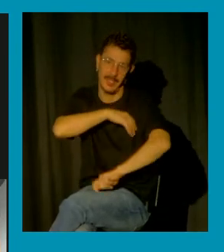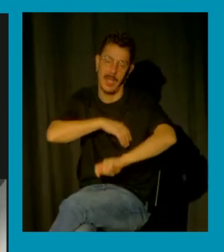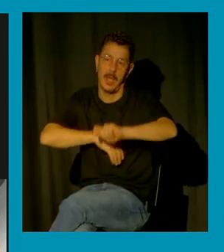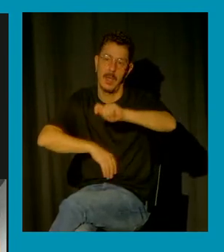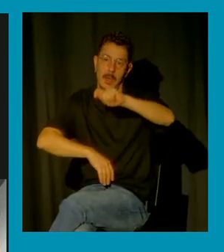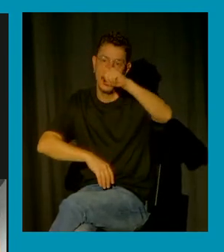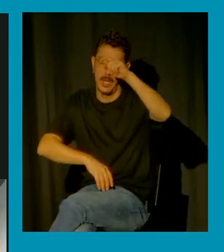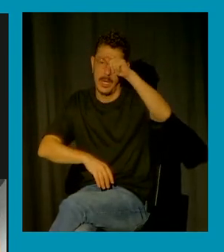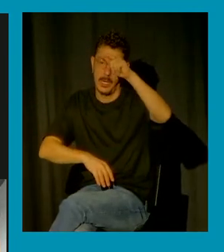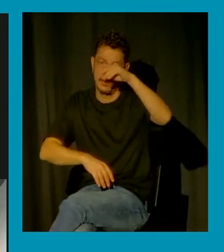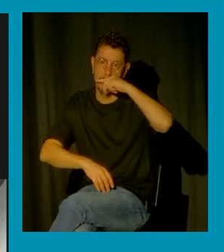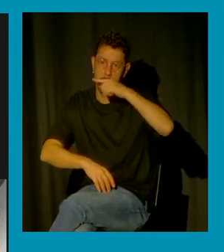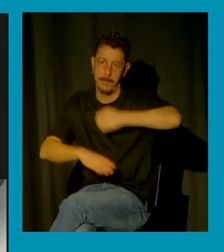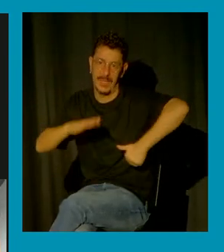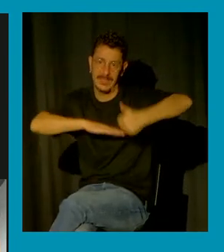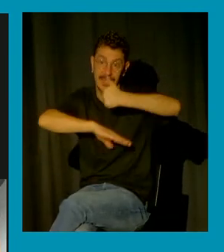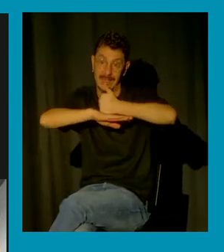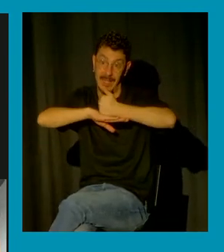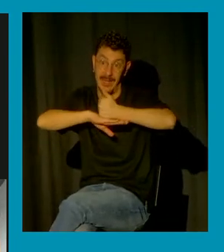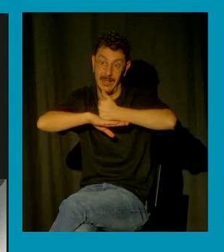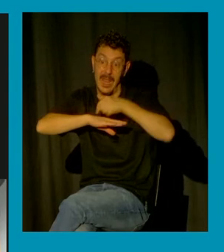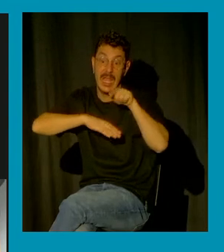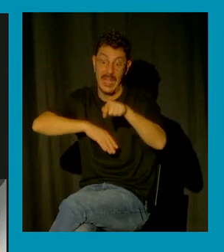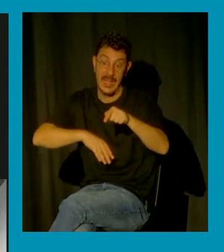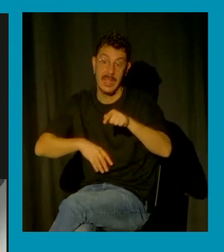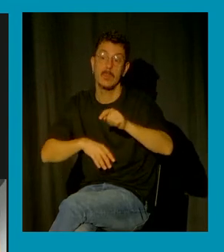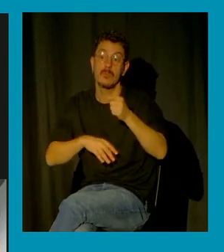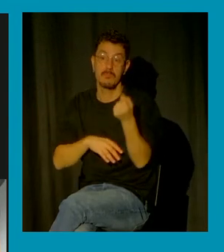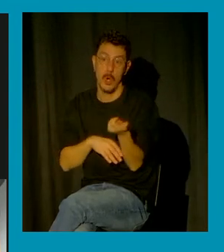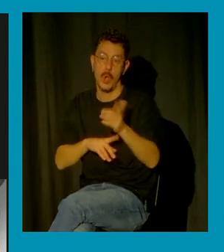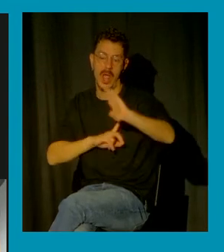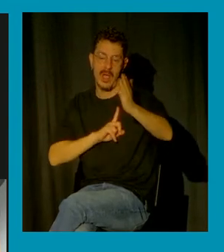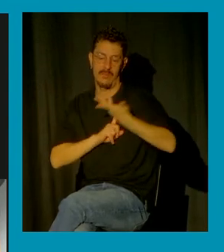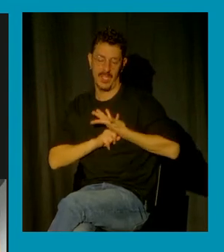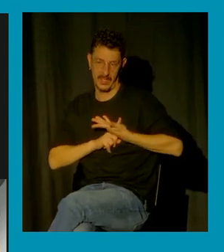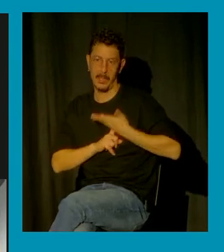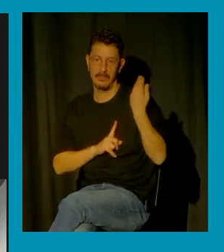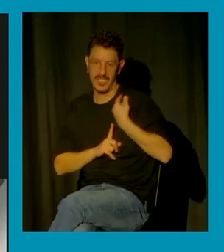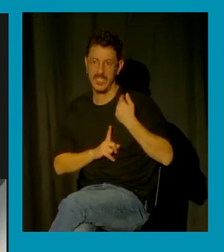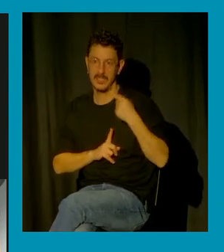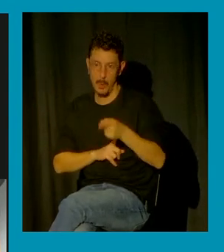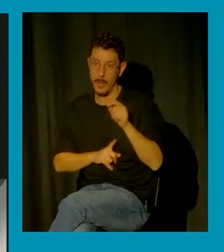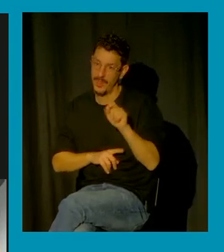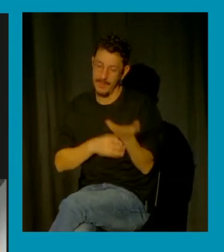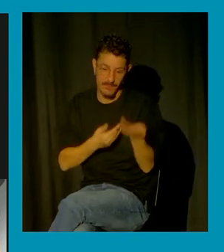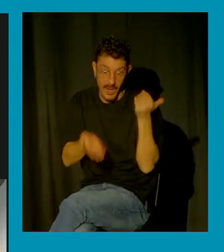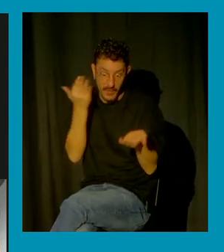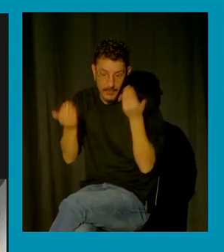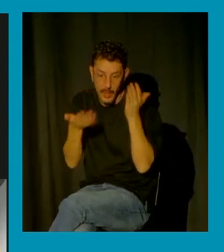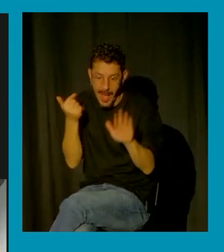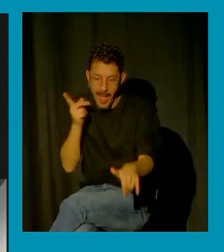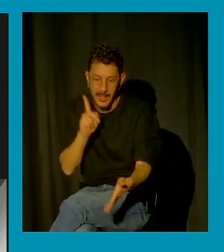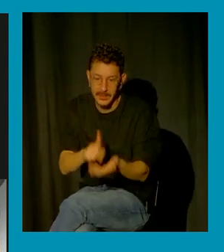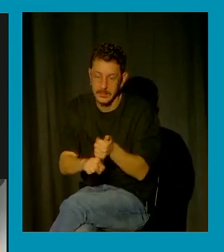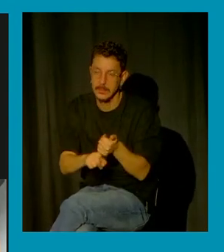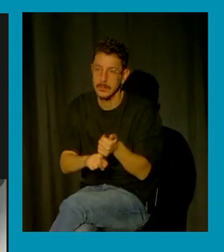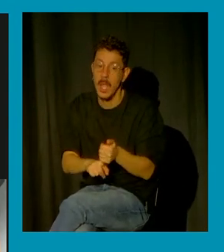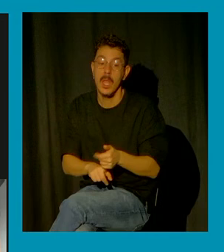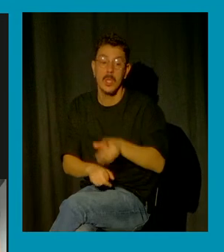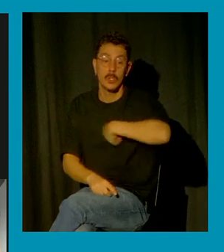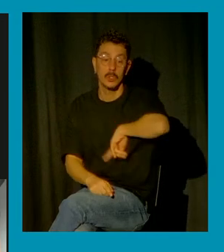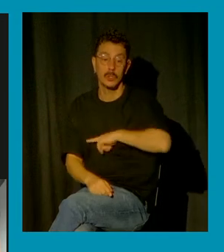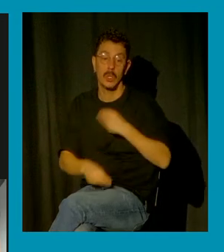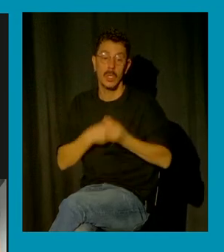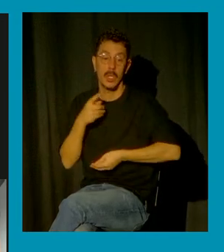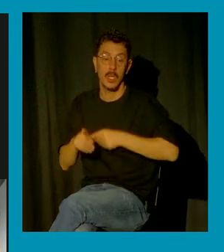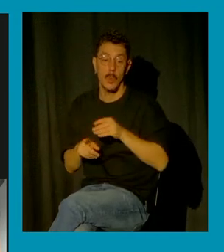nos está interpelando y que nos está afectando cuando hacemos este ejercicio de analizar las narrativas